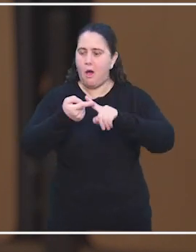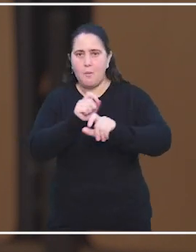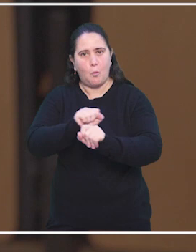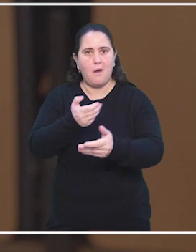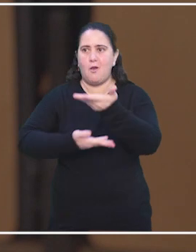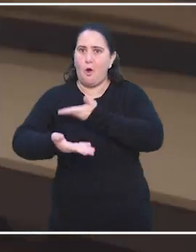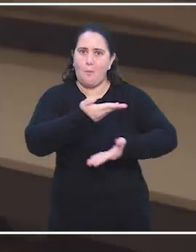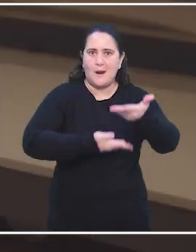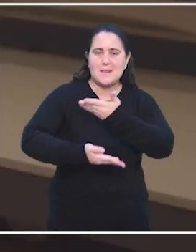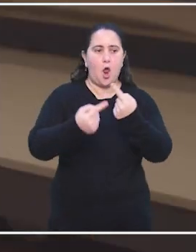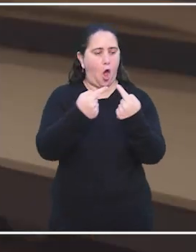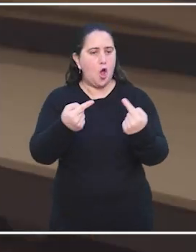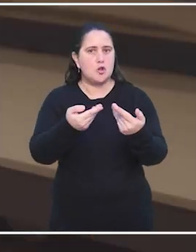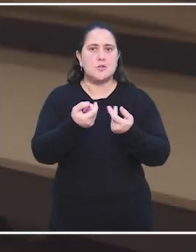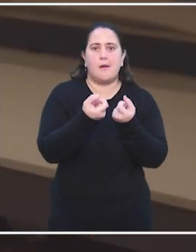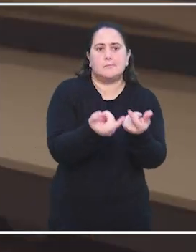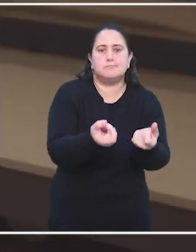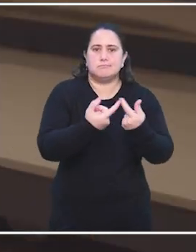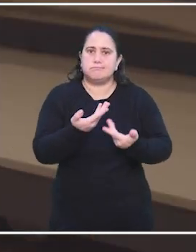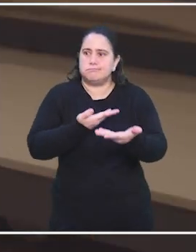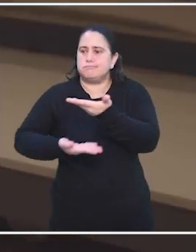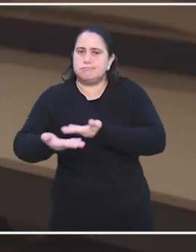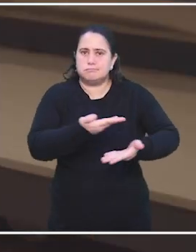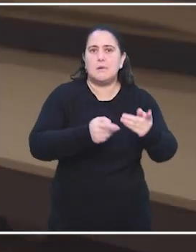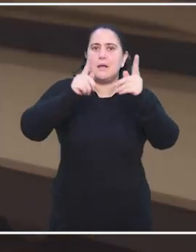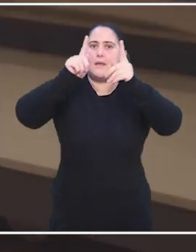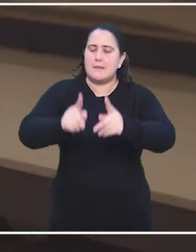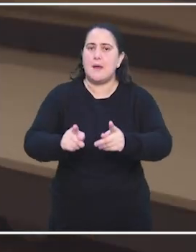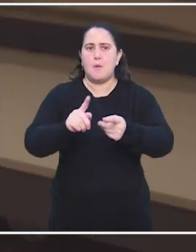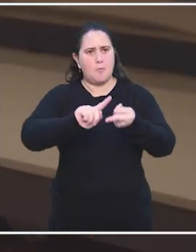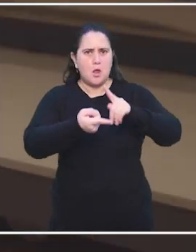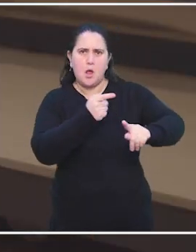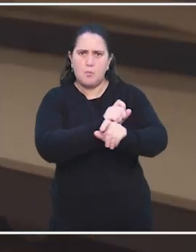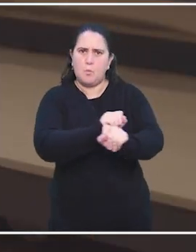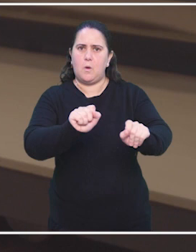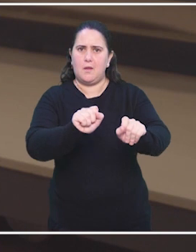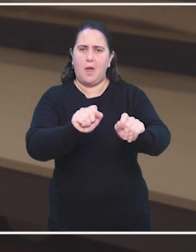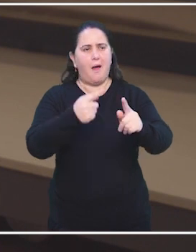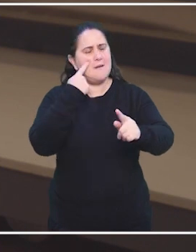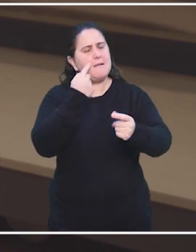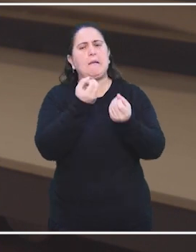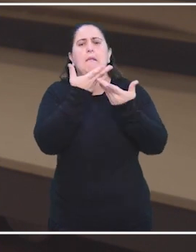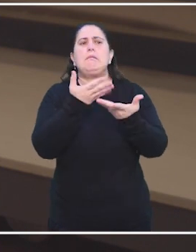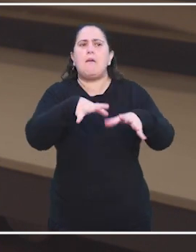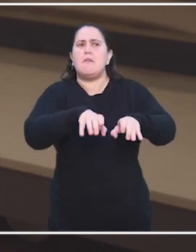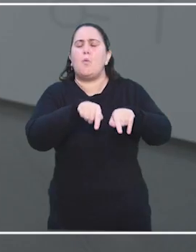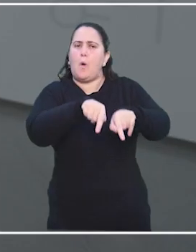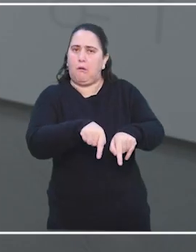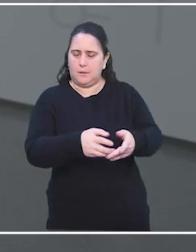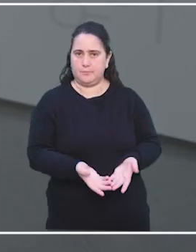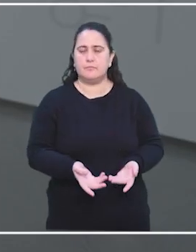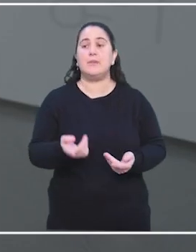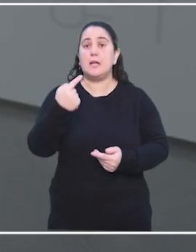compartir recursos con esa comunidad pero también de debatir la forma en la que se vive en la comunidad.